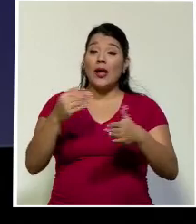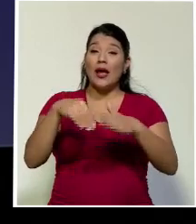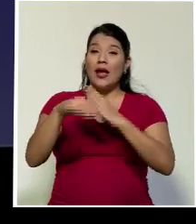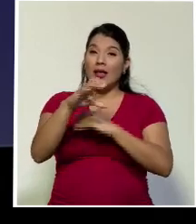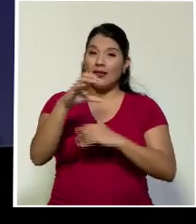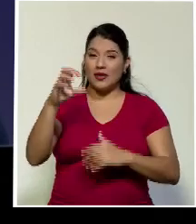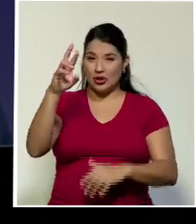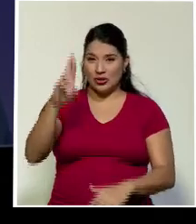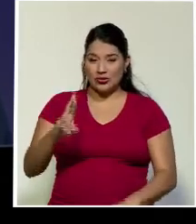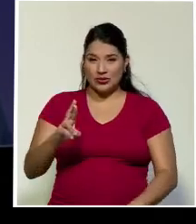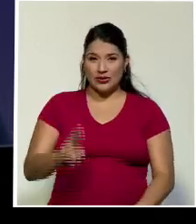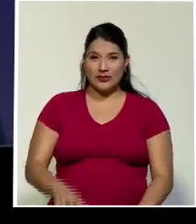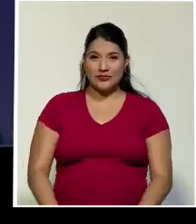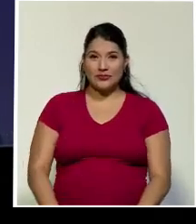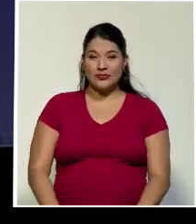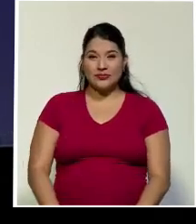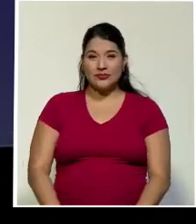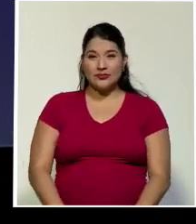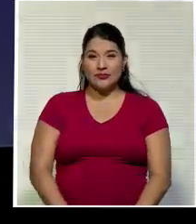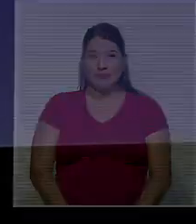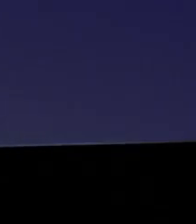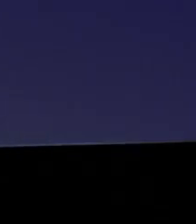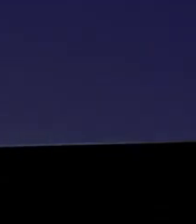Pública de Costa Rica.